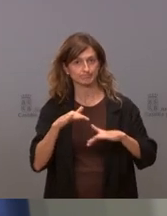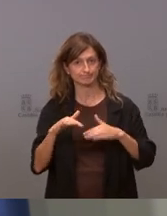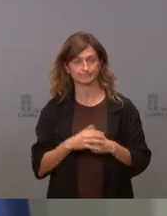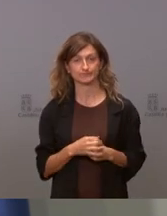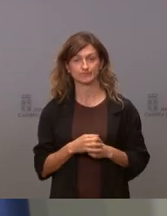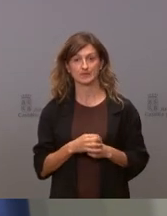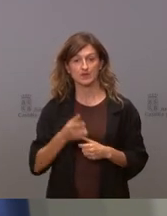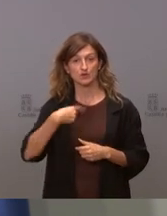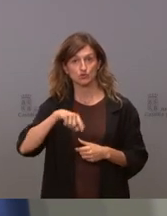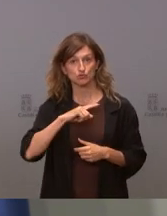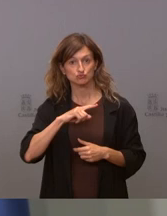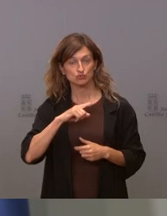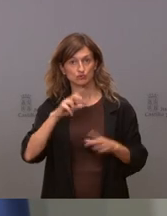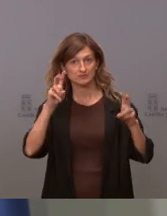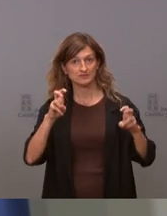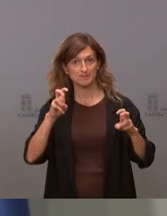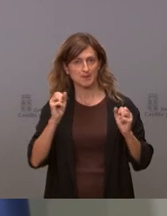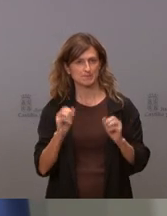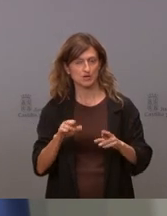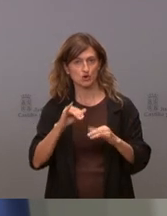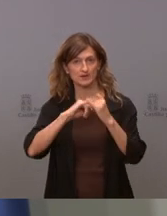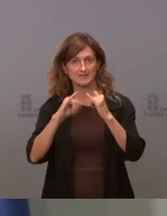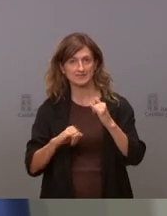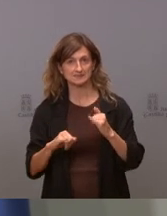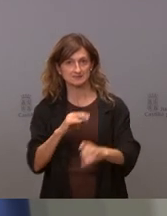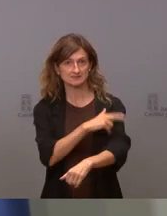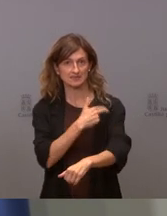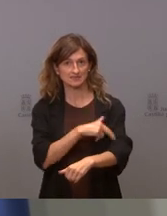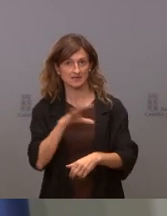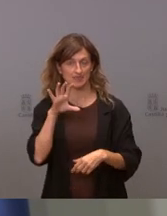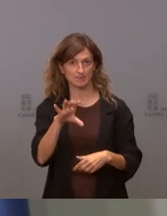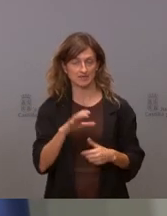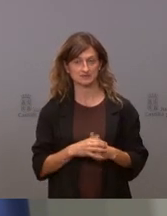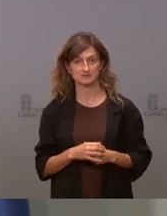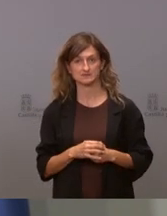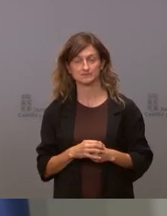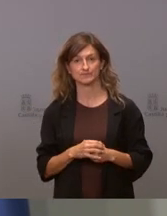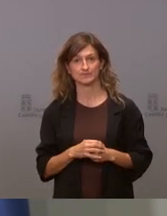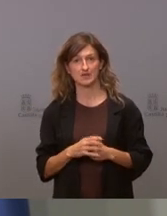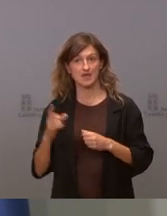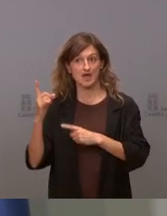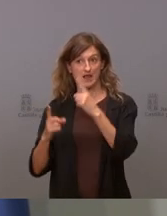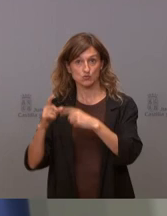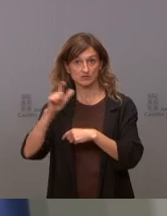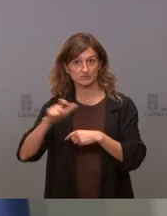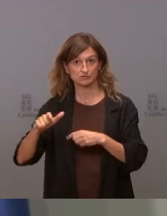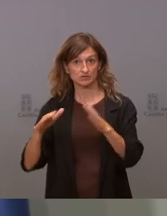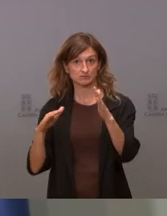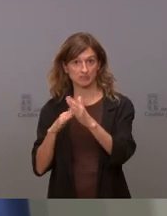nos hemos enfrentado a la peor crisis sanitaria de nuestro país hubo quien se quedó paralizado